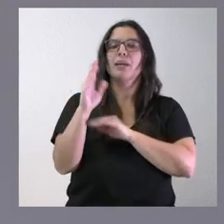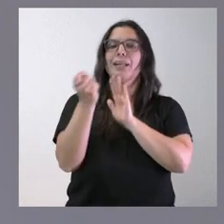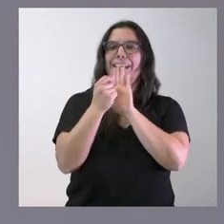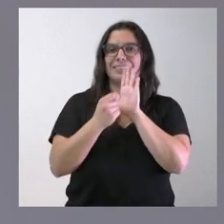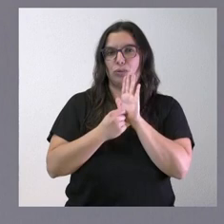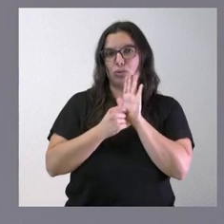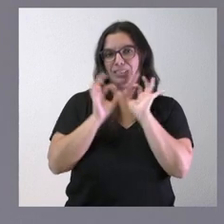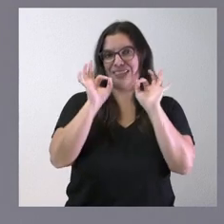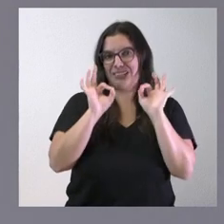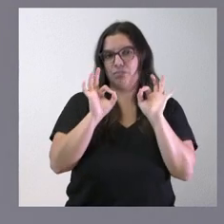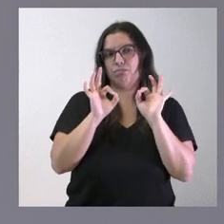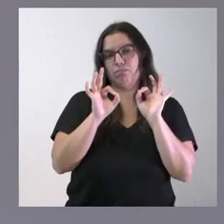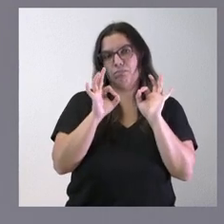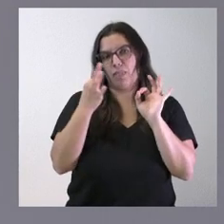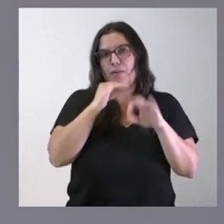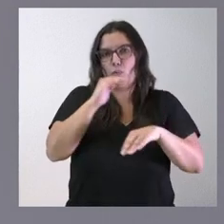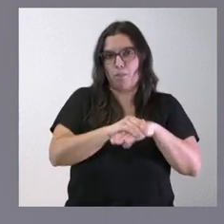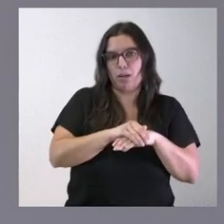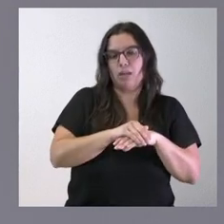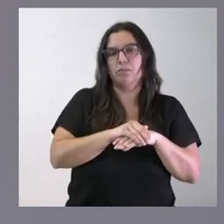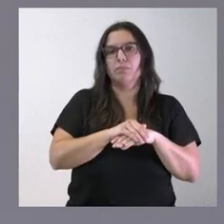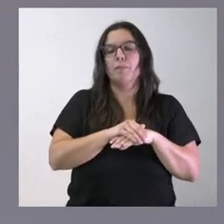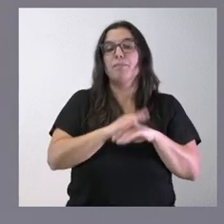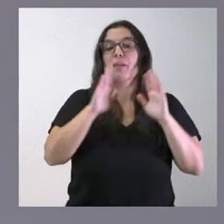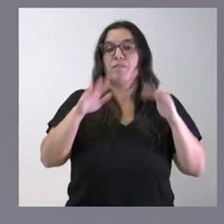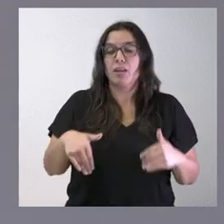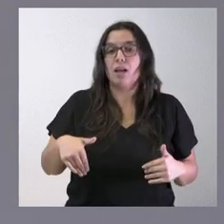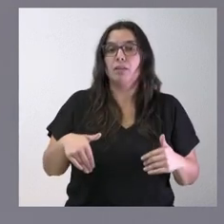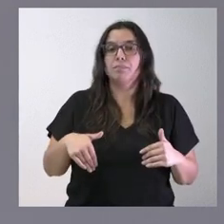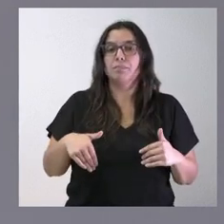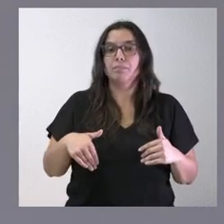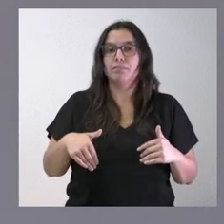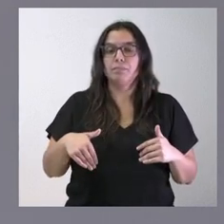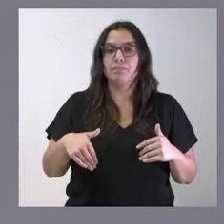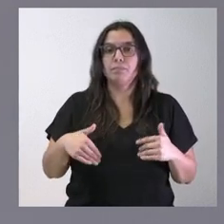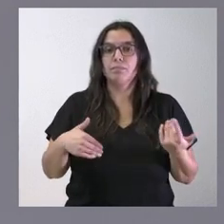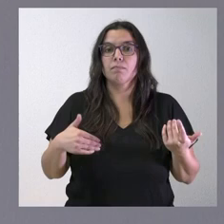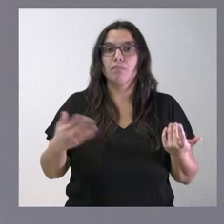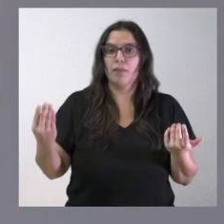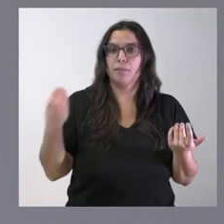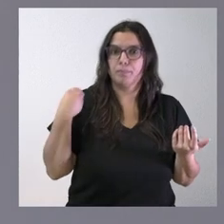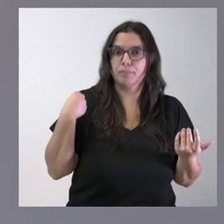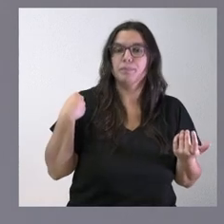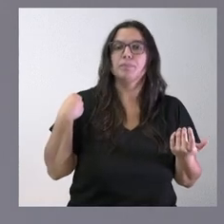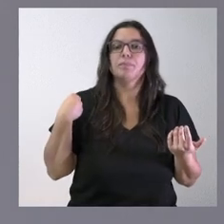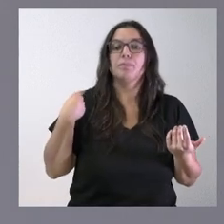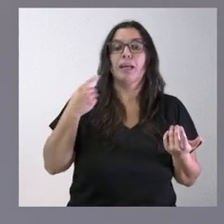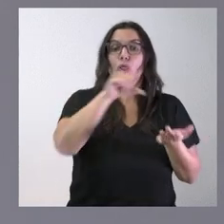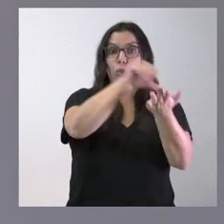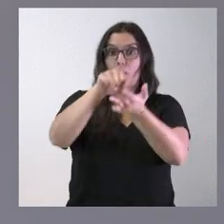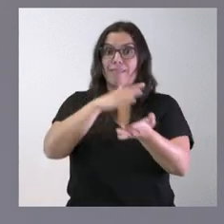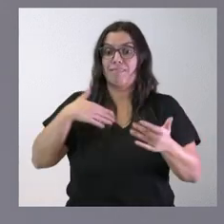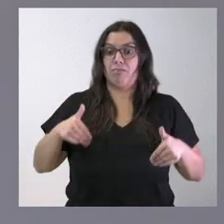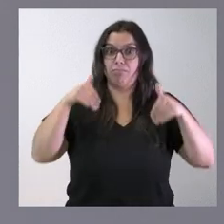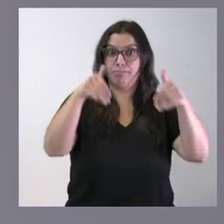requisitos y de condiciones y de valoraciones. Finalmente se han dirigido a nosotros para obtener informe de la Junta de Castilla y